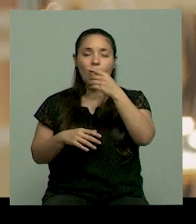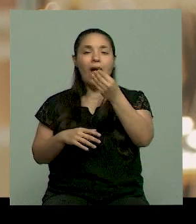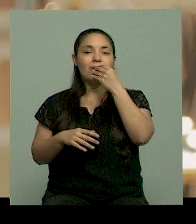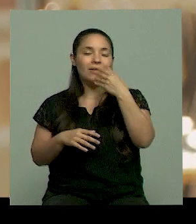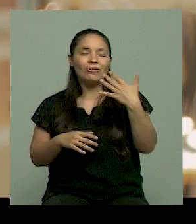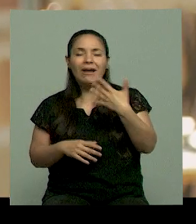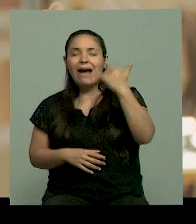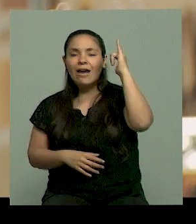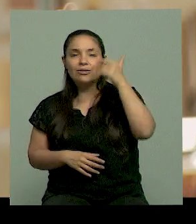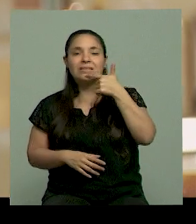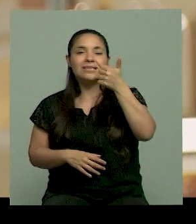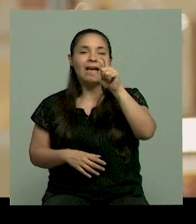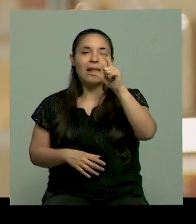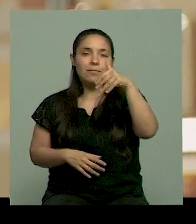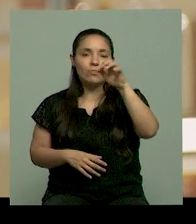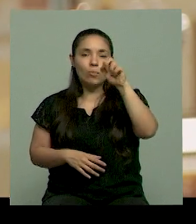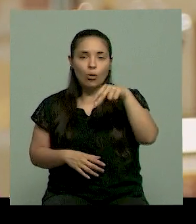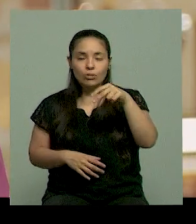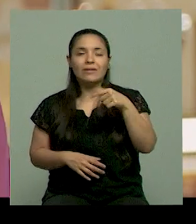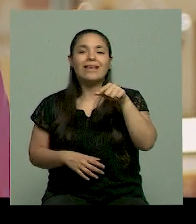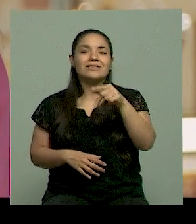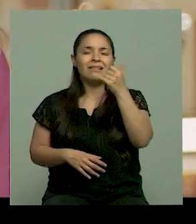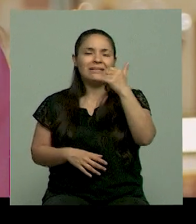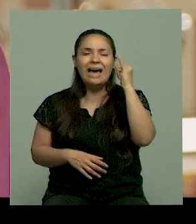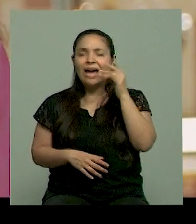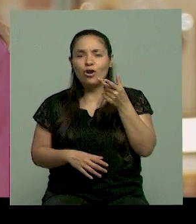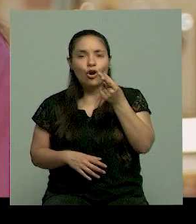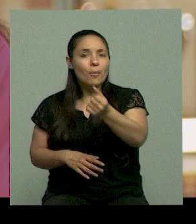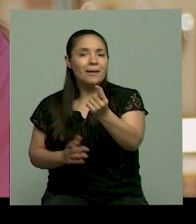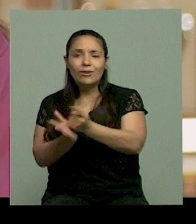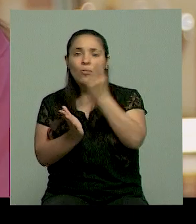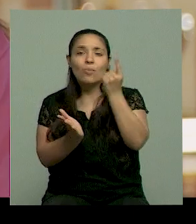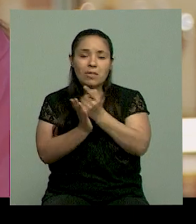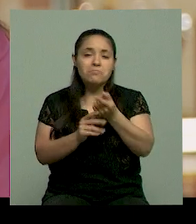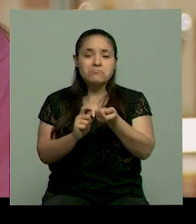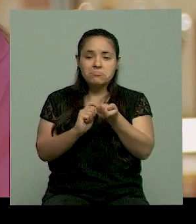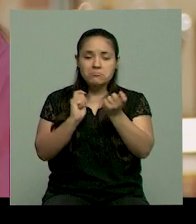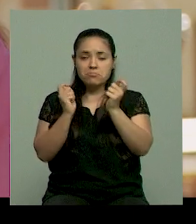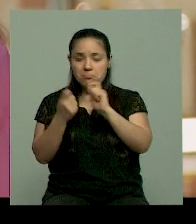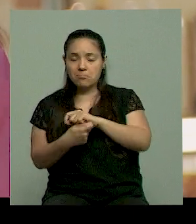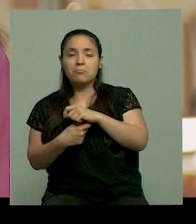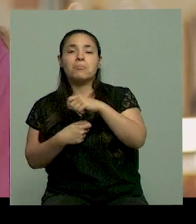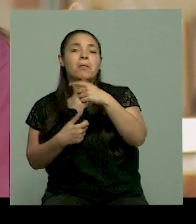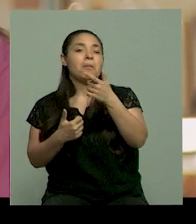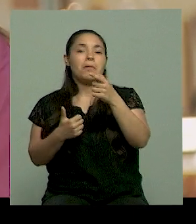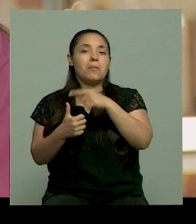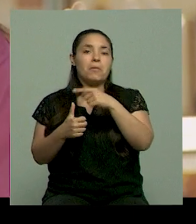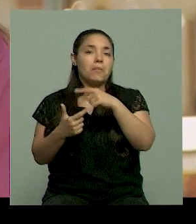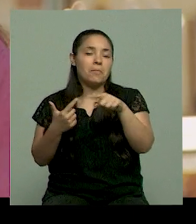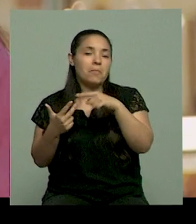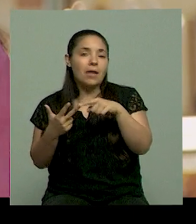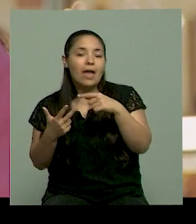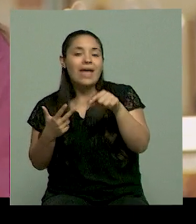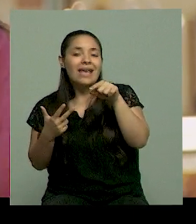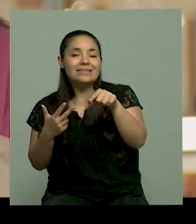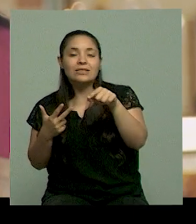salmón, que no tiene todo el mundo acceso, pero se puede reemplazar o la proteína o el nutriente esencial de